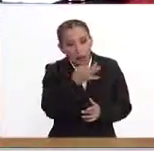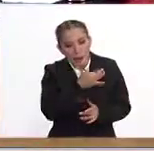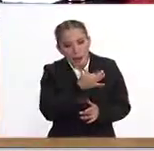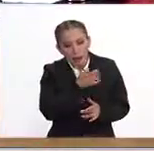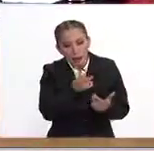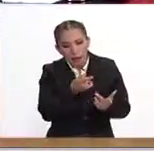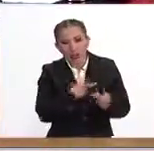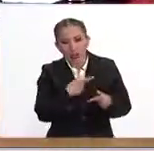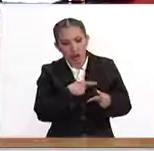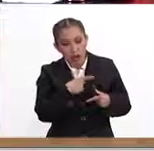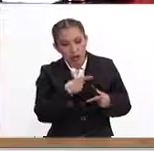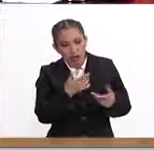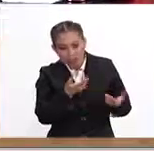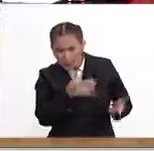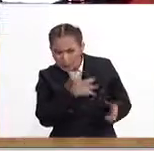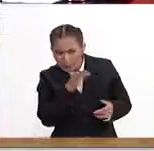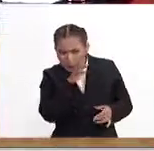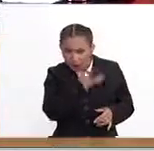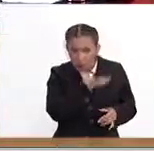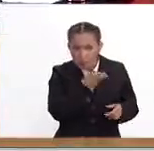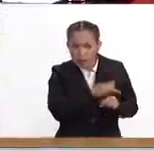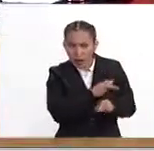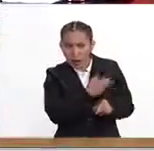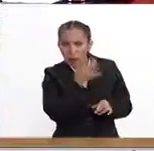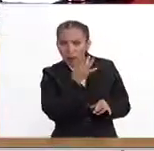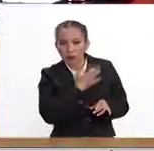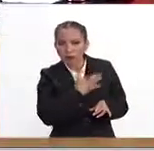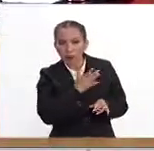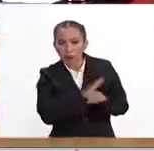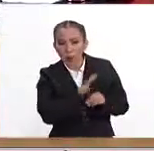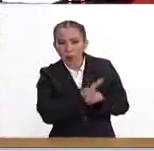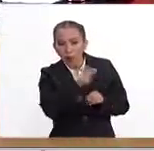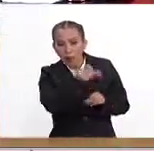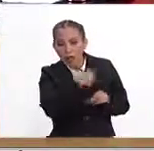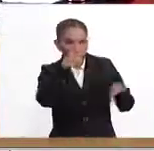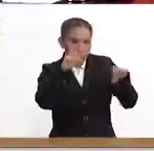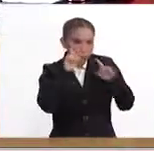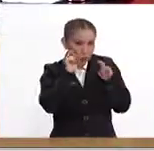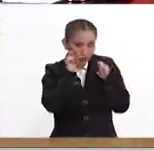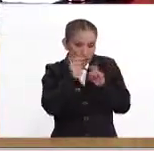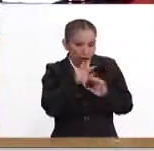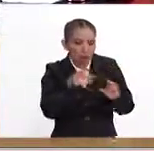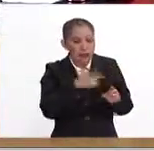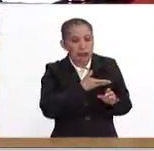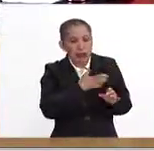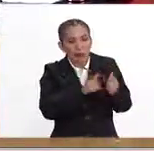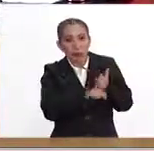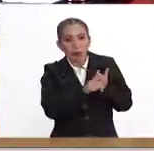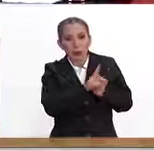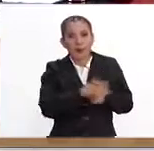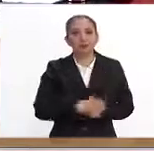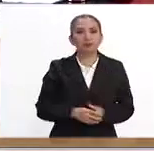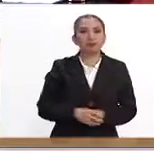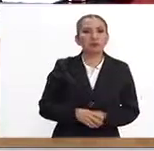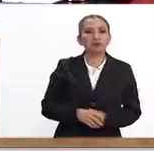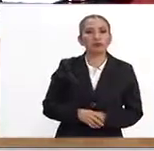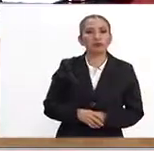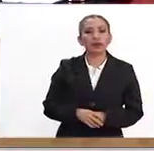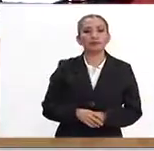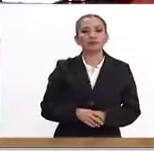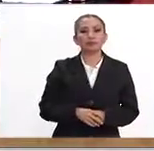indicando que una persona cercana, independientemente de cualquier edad, puede estar sufriendo un paro cardiorrespiratorio?